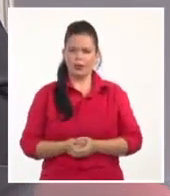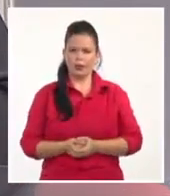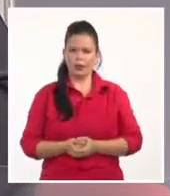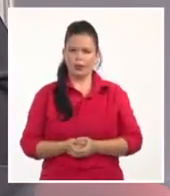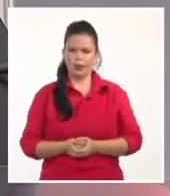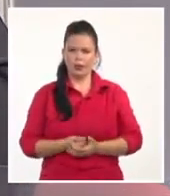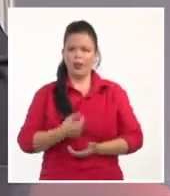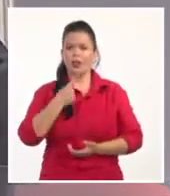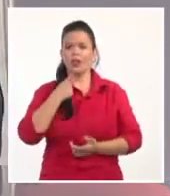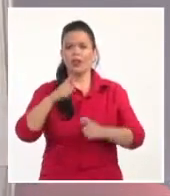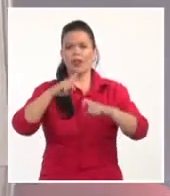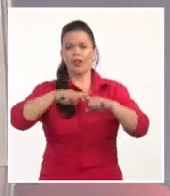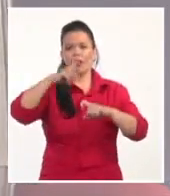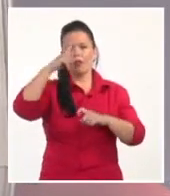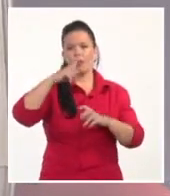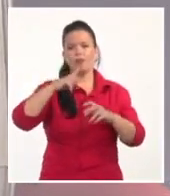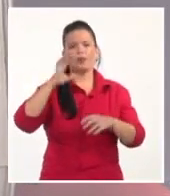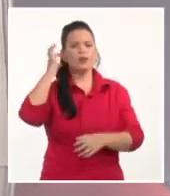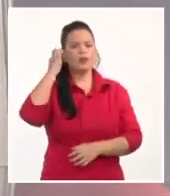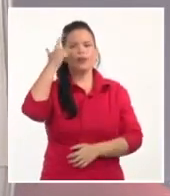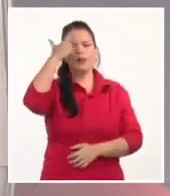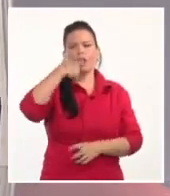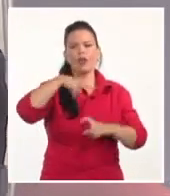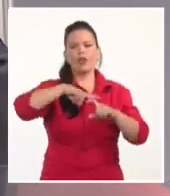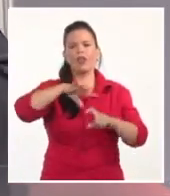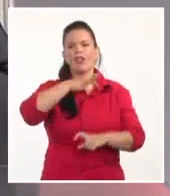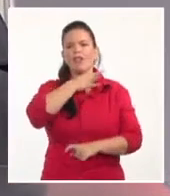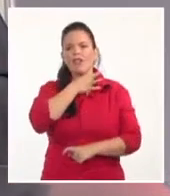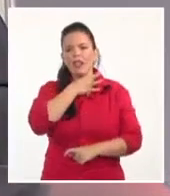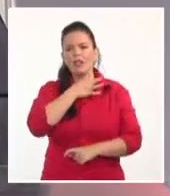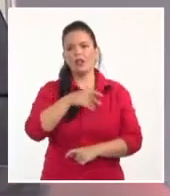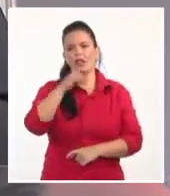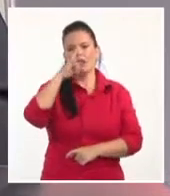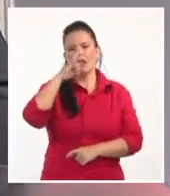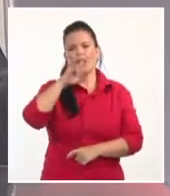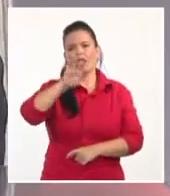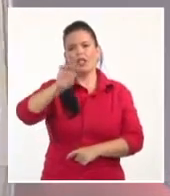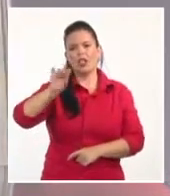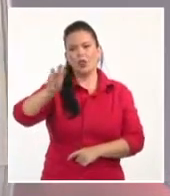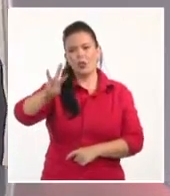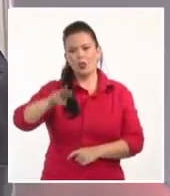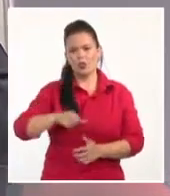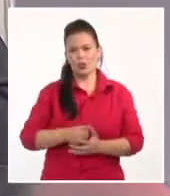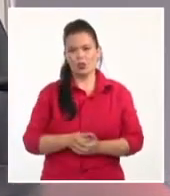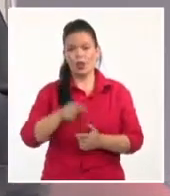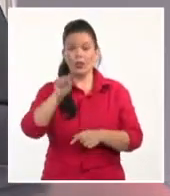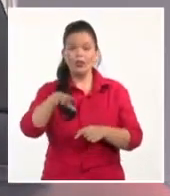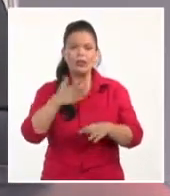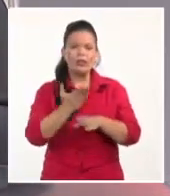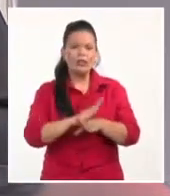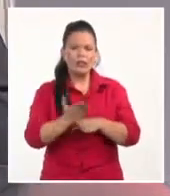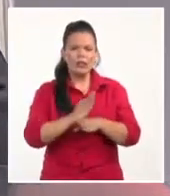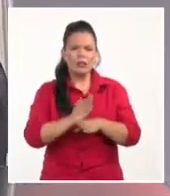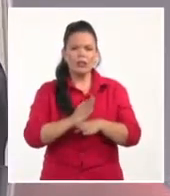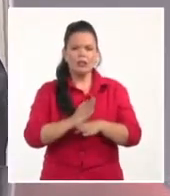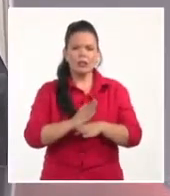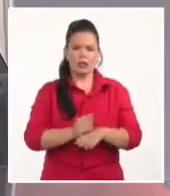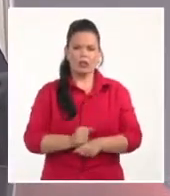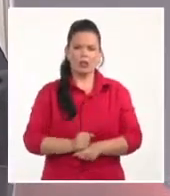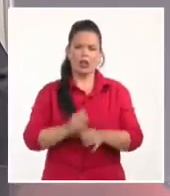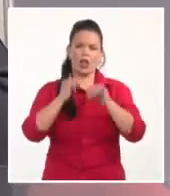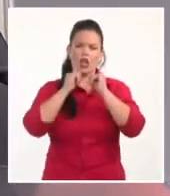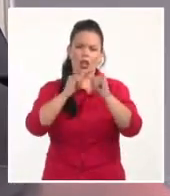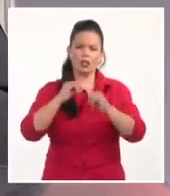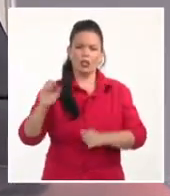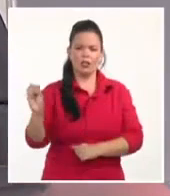para Cuba, no empezó ahora. O sea, a los que hemos estado siguiendo las redes no nos ha sorprendido lo que ha ocurrido.